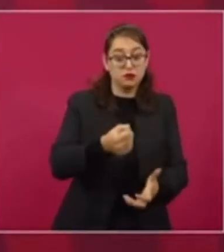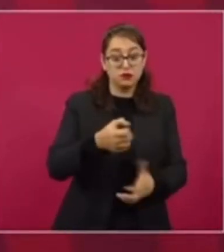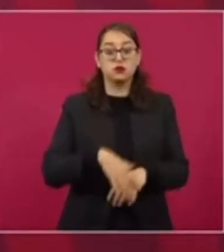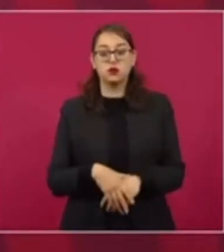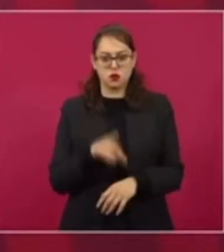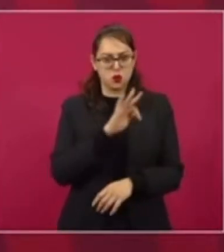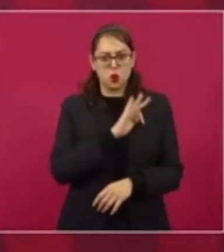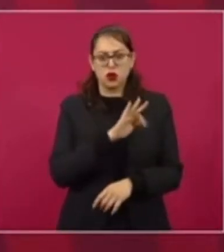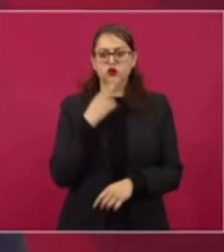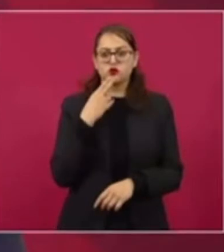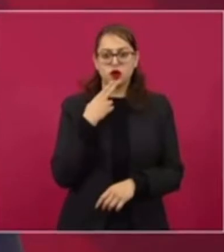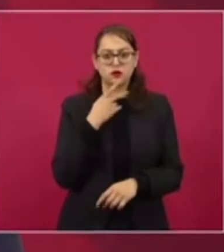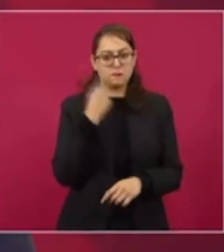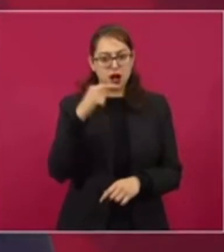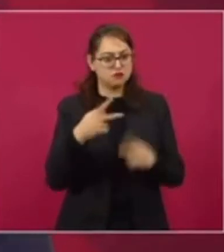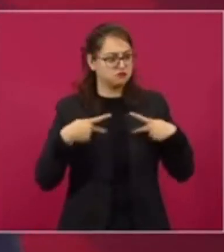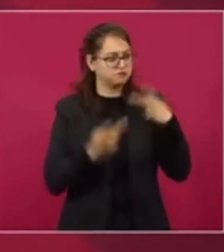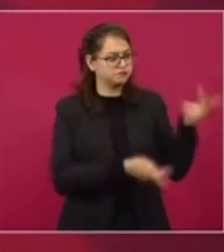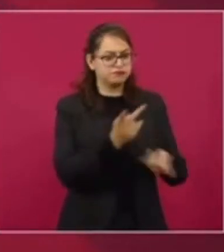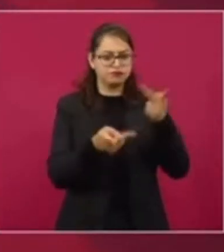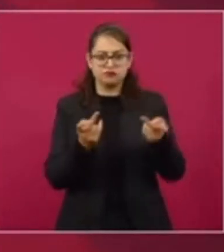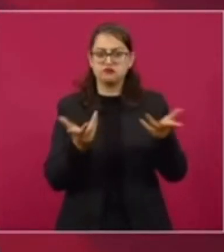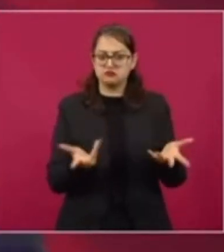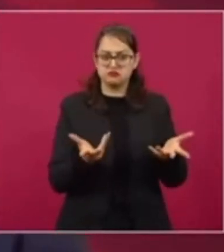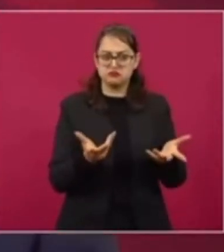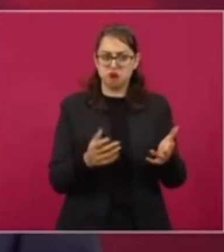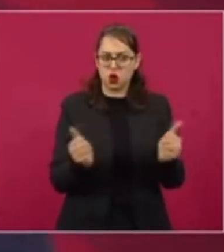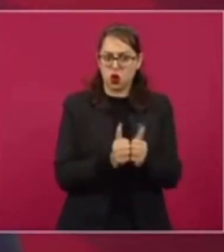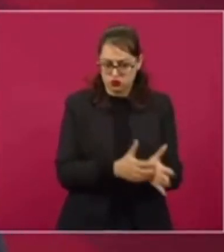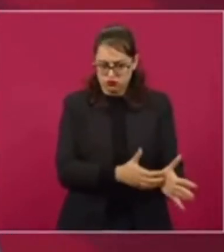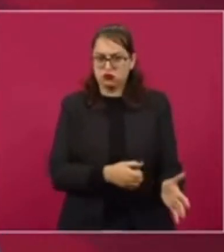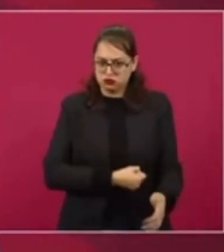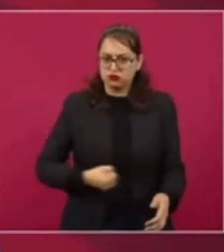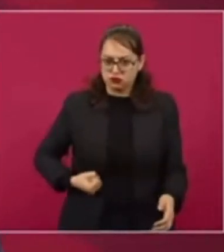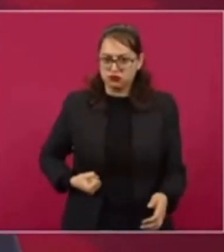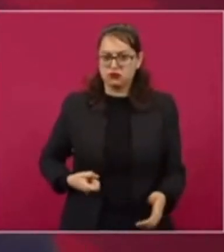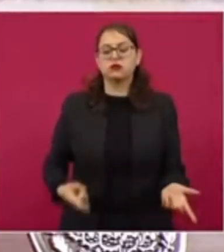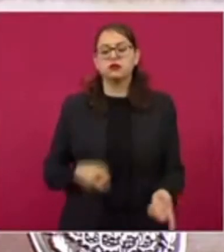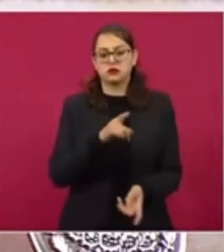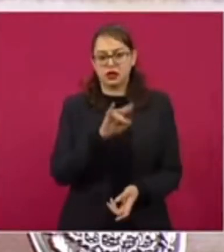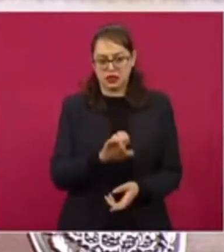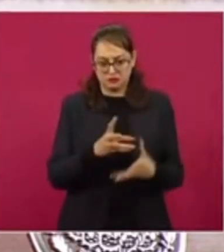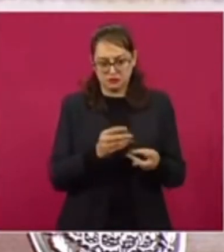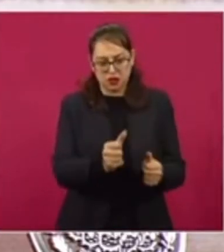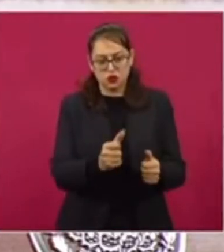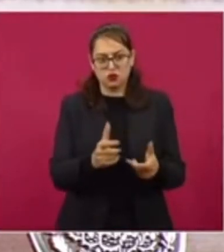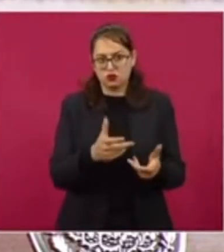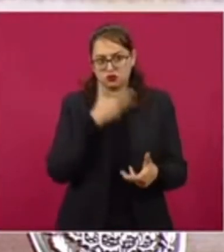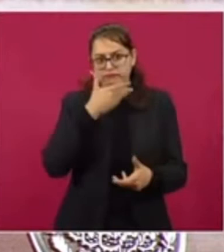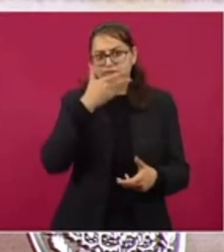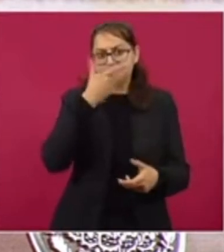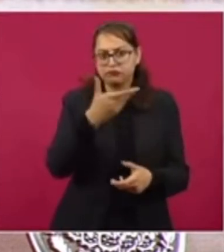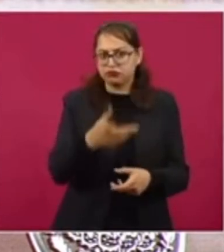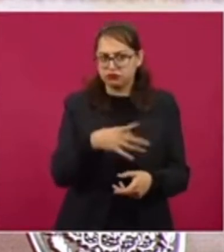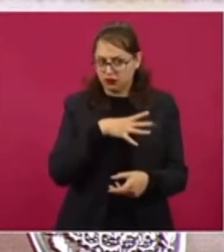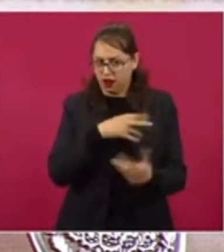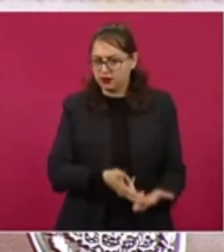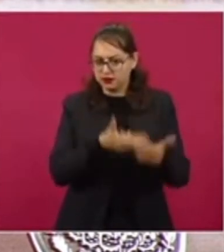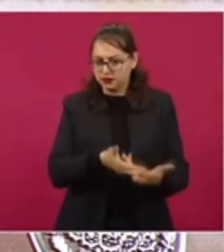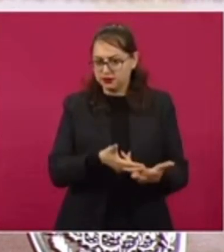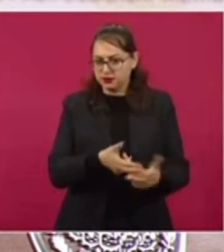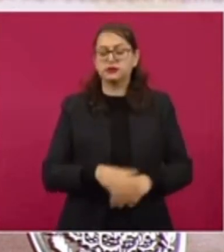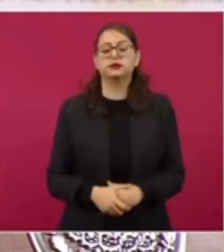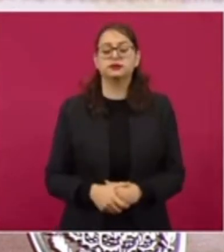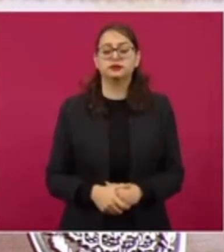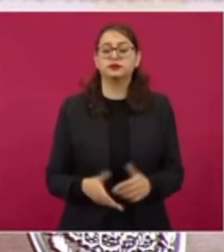para las acciones de revocación de mandato y consulta popular, de forma complementaria a las medidas de austeridad que el Instituto proponga llevar a cabo en gasto operativo. A partir de ajustes